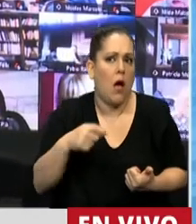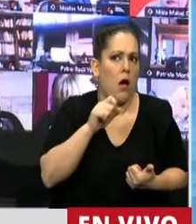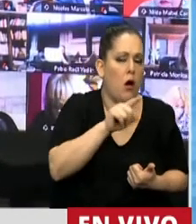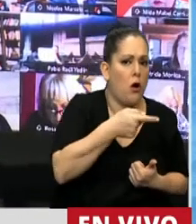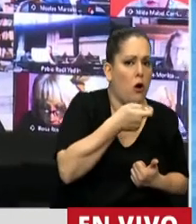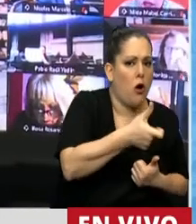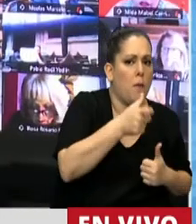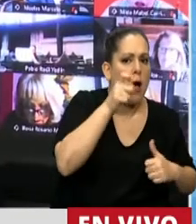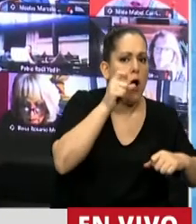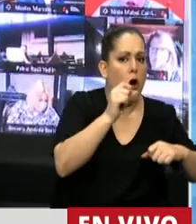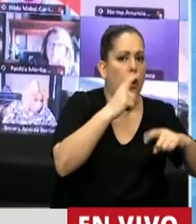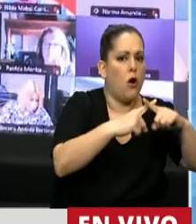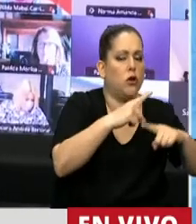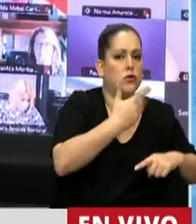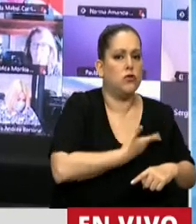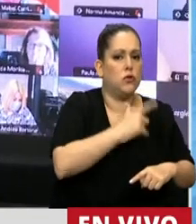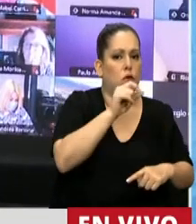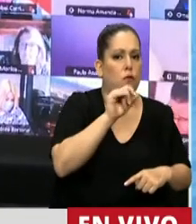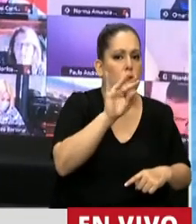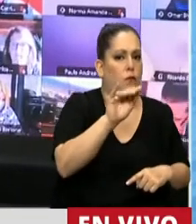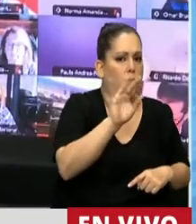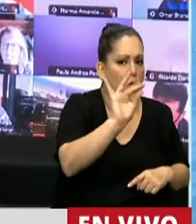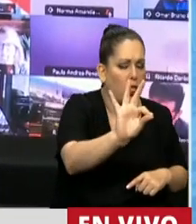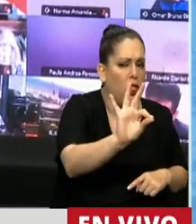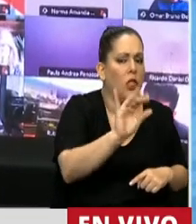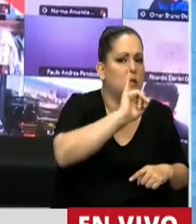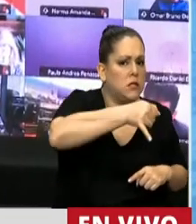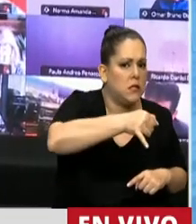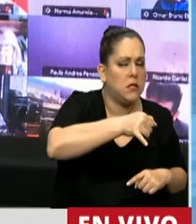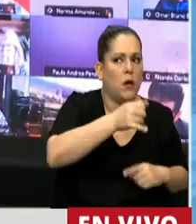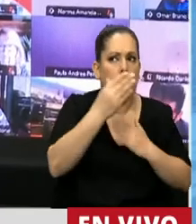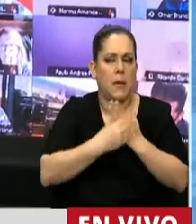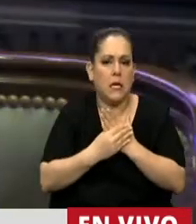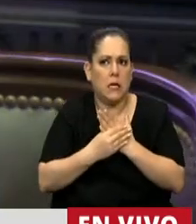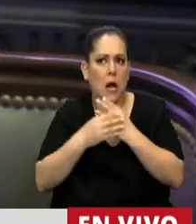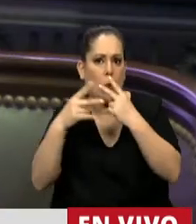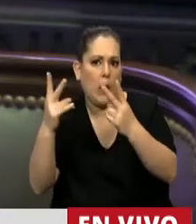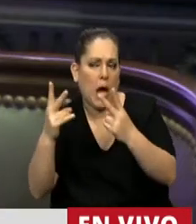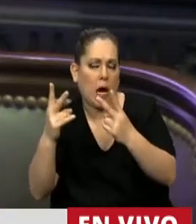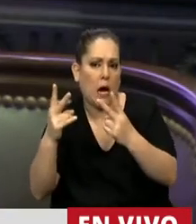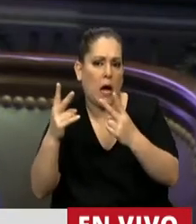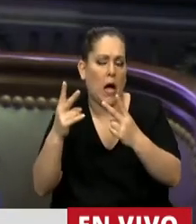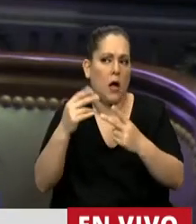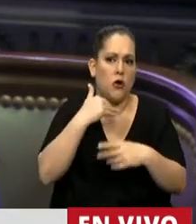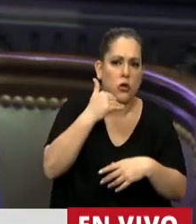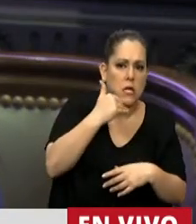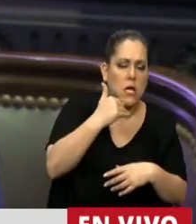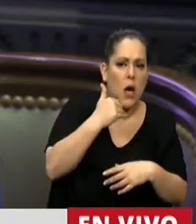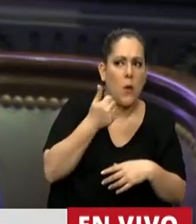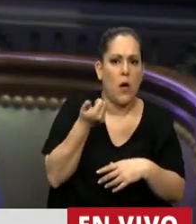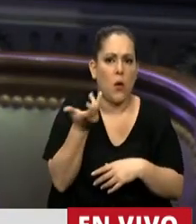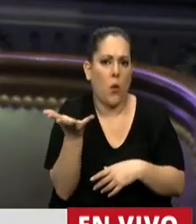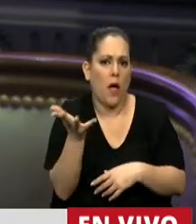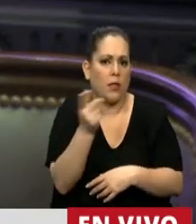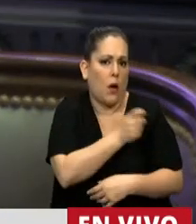no, hay un viaje de una funcionaria, sí, no se sabe en qué términos, no se sabe si la dosis será de